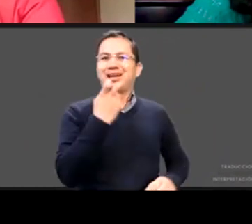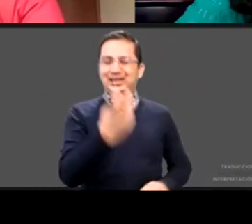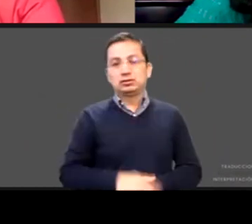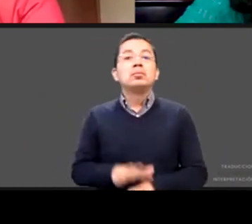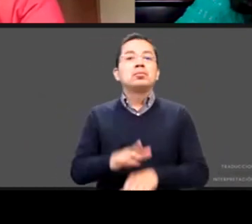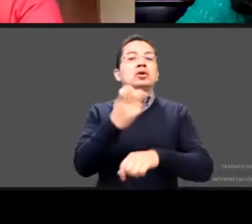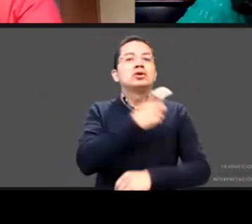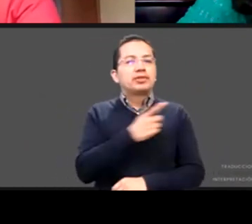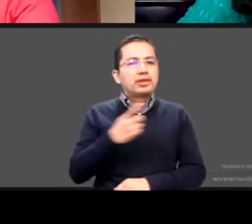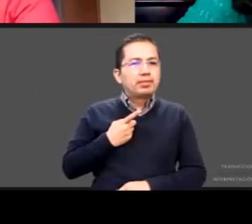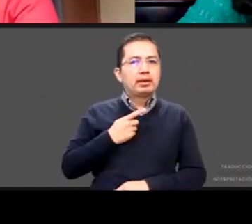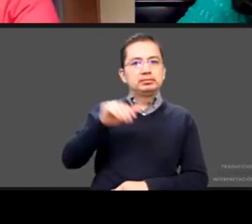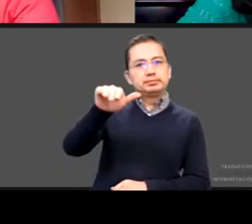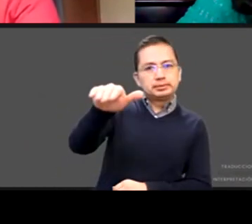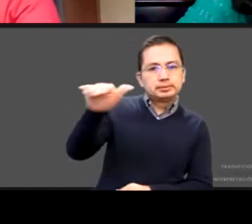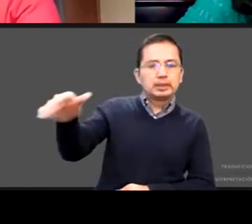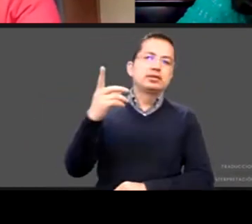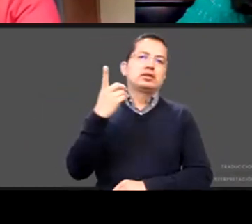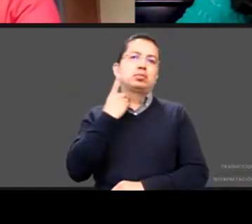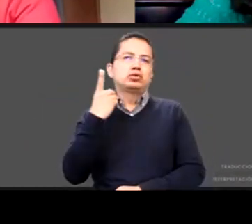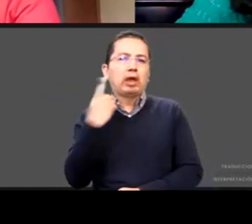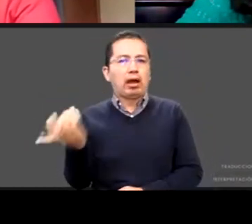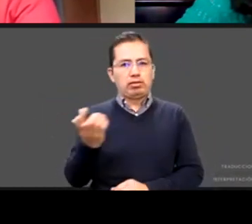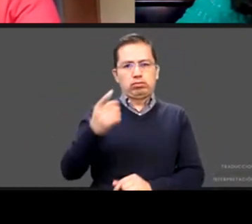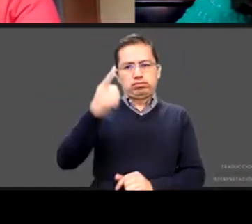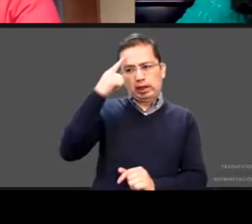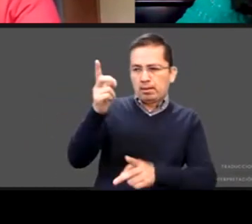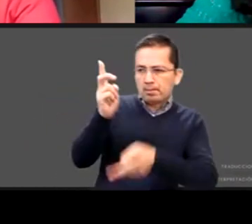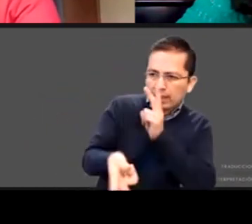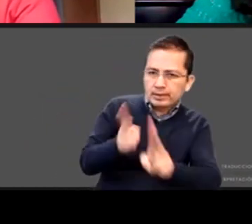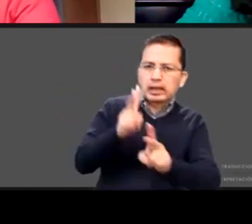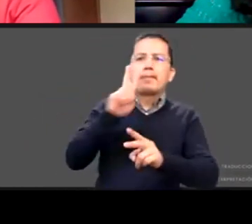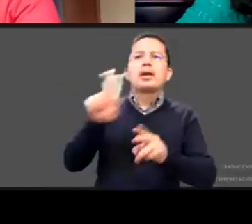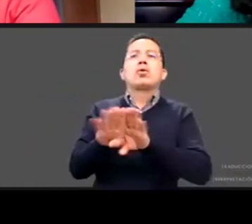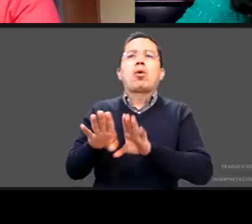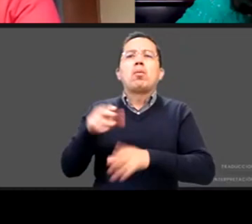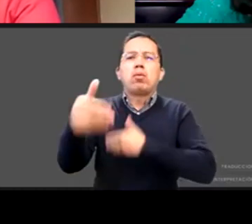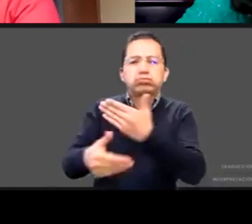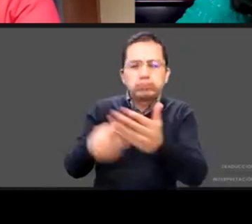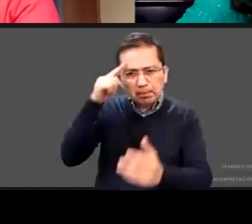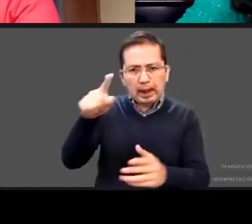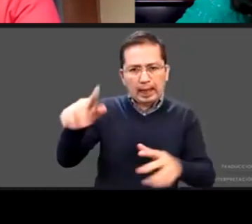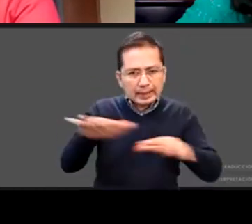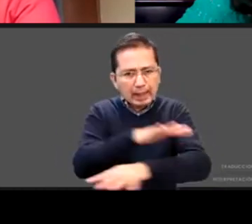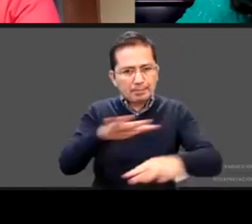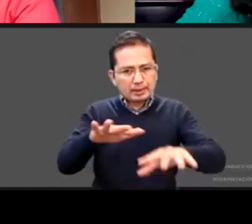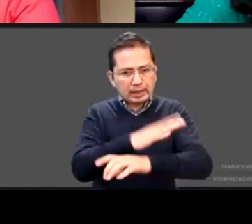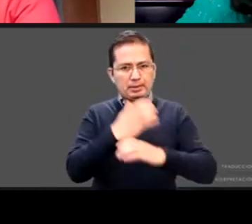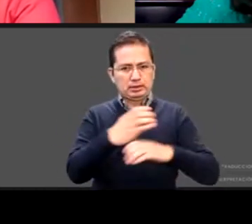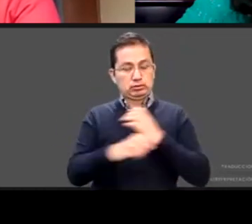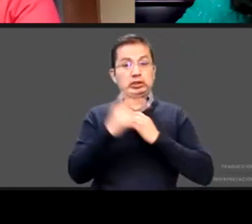la persona que nos representa e ir haciendo un cambio en nuestro microambiente es que podemos hacer un gran cambio muchas gracias